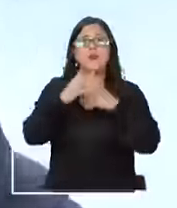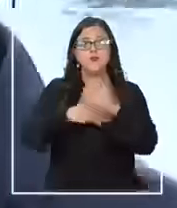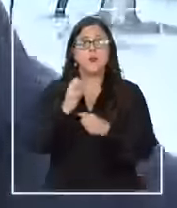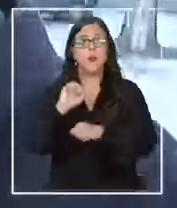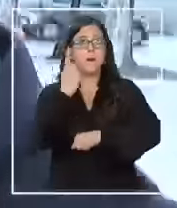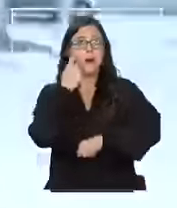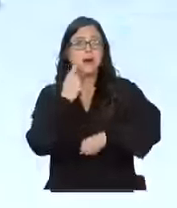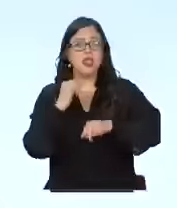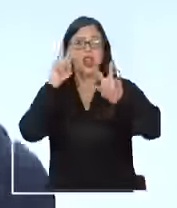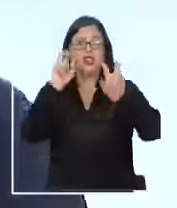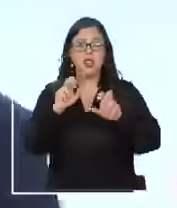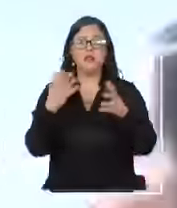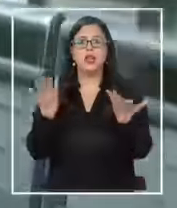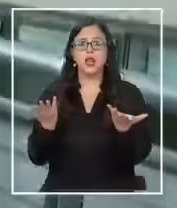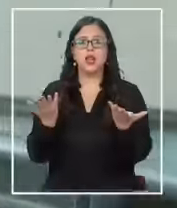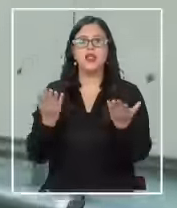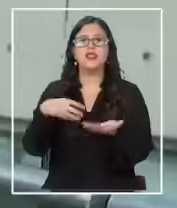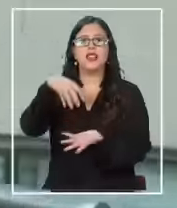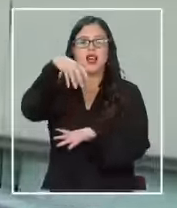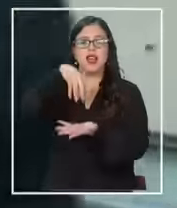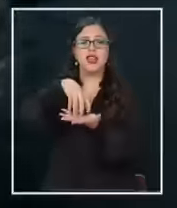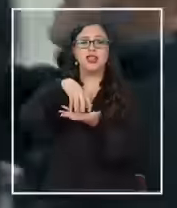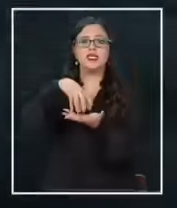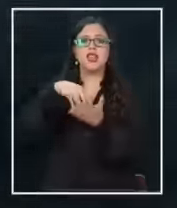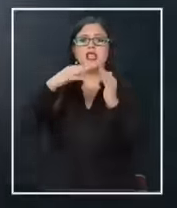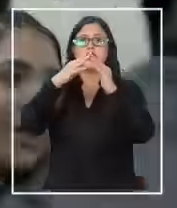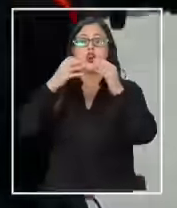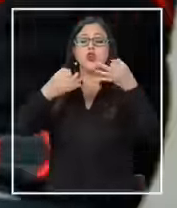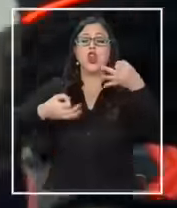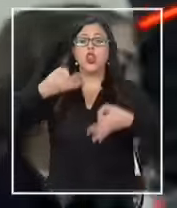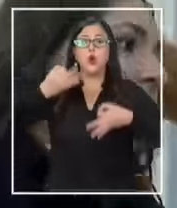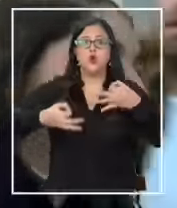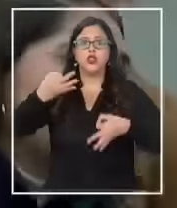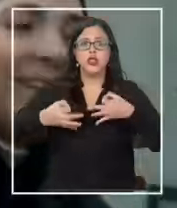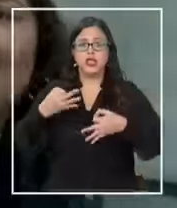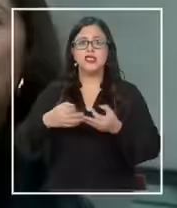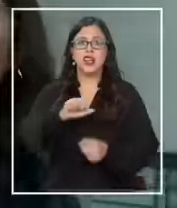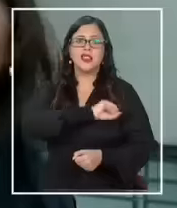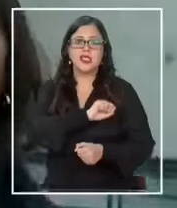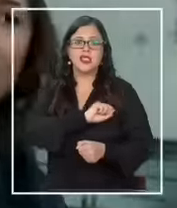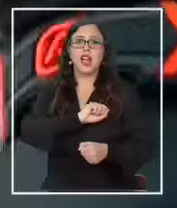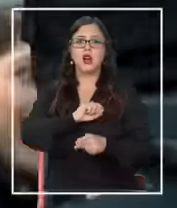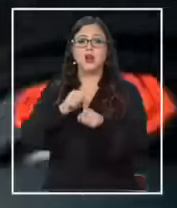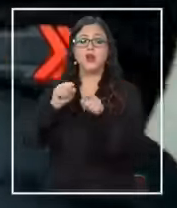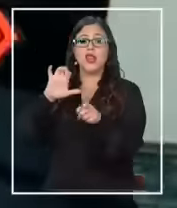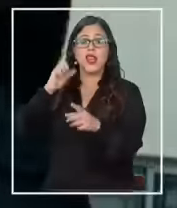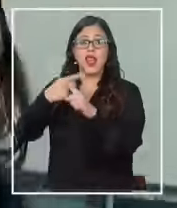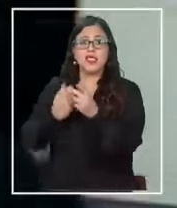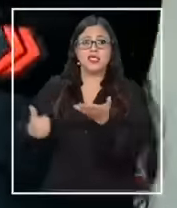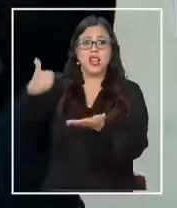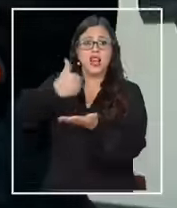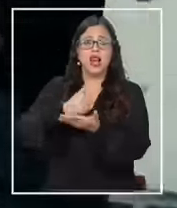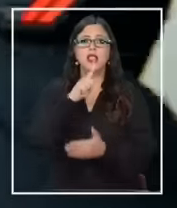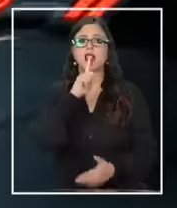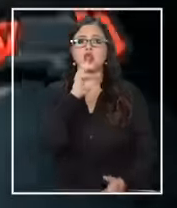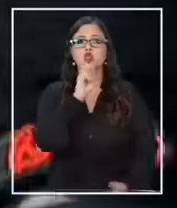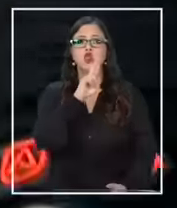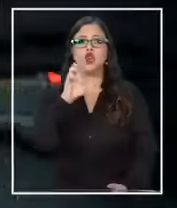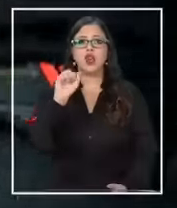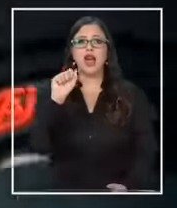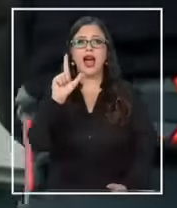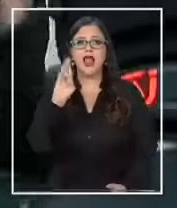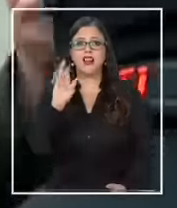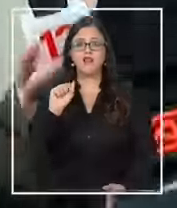jornada de la exposición desarrollada en el Centro de Justicia de Santiago, edificio al que el exjefe comunal de Vitacura, Raúl Torrealba,